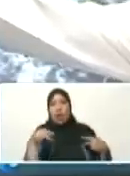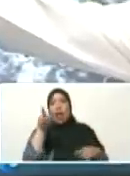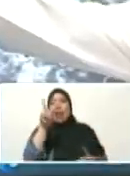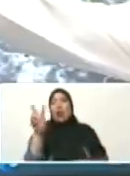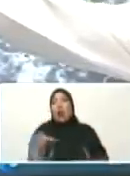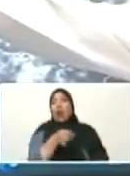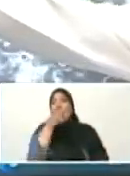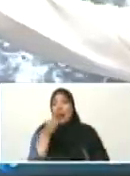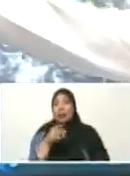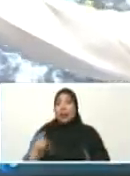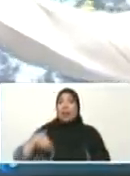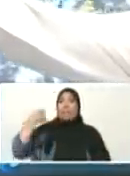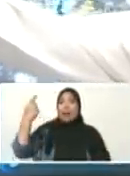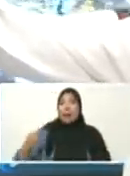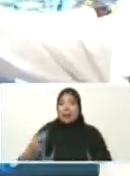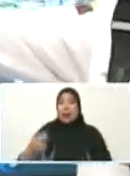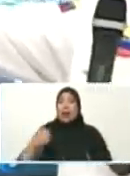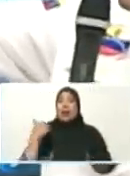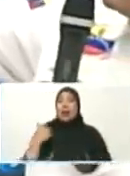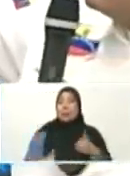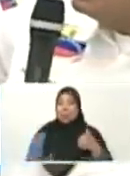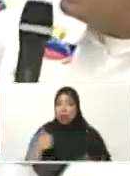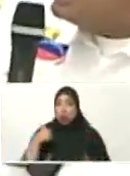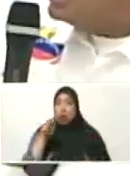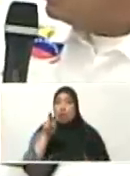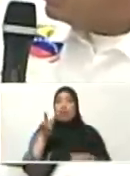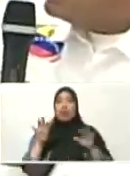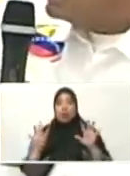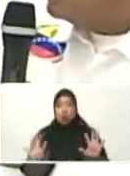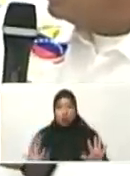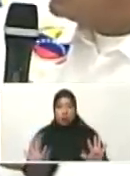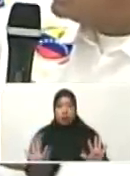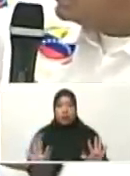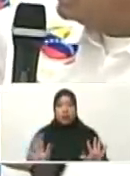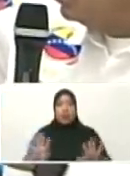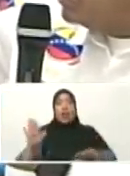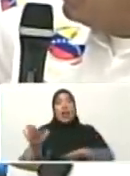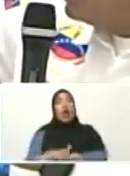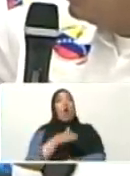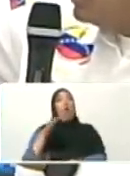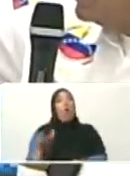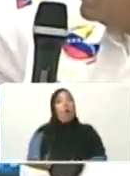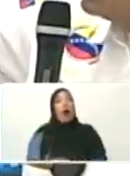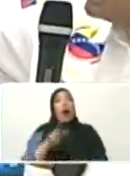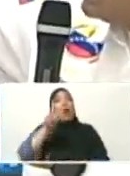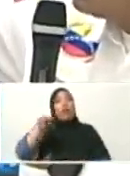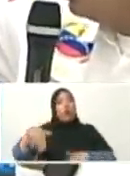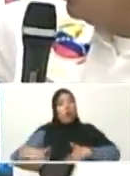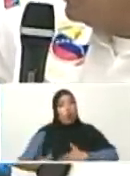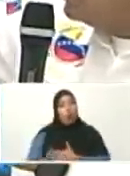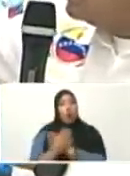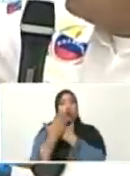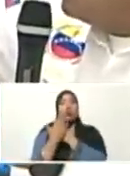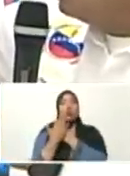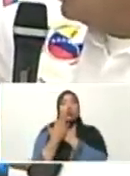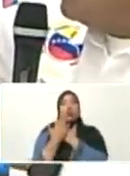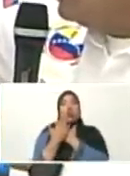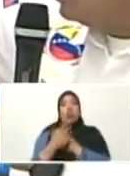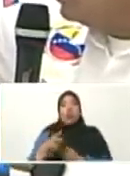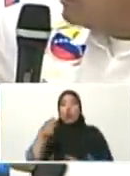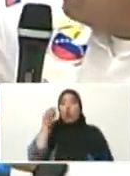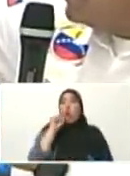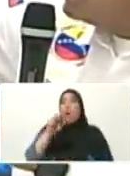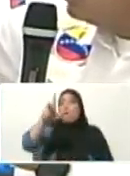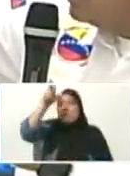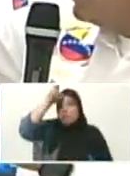del día de mañana miércoles 29. Y el día jueves a las 2 de la madrugada estará sobre Punto